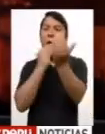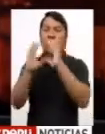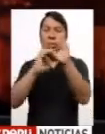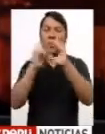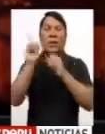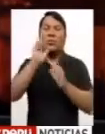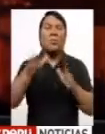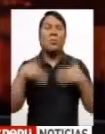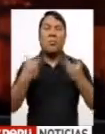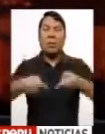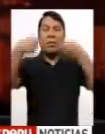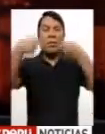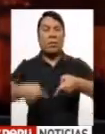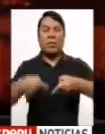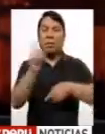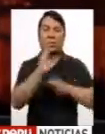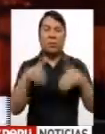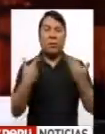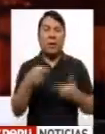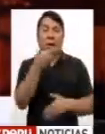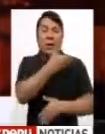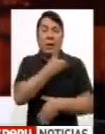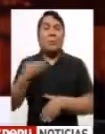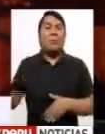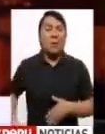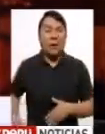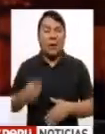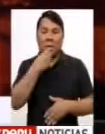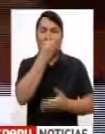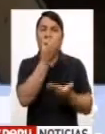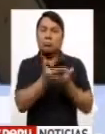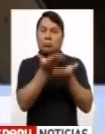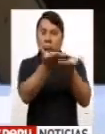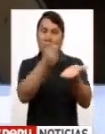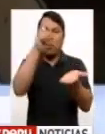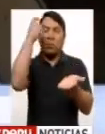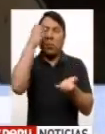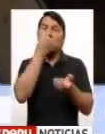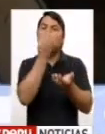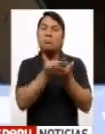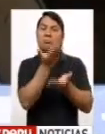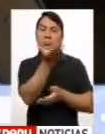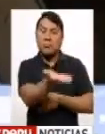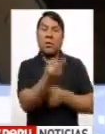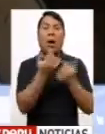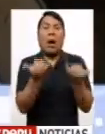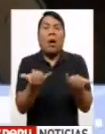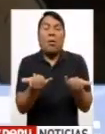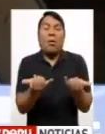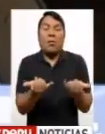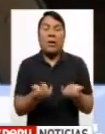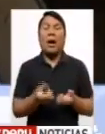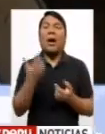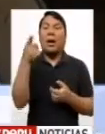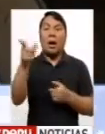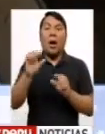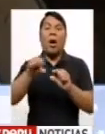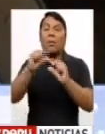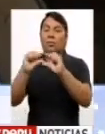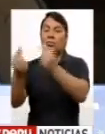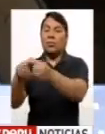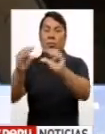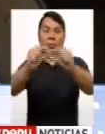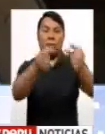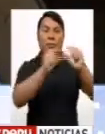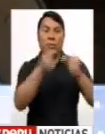enfrentamientos. Yo creo que el Presidente ha hecho un gesto que lo ennoblece en lo político y lo que queda ahora es que las demás fuerzas políticas